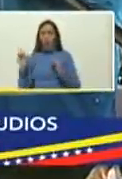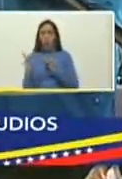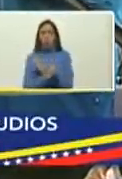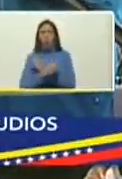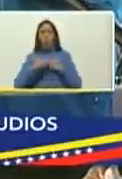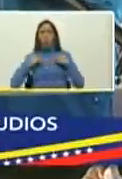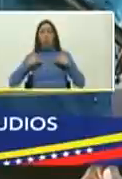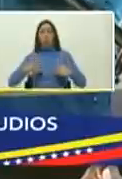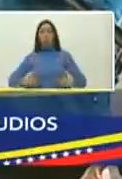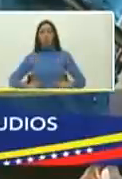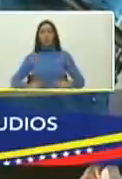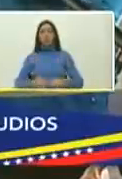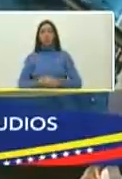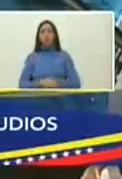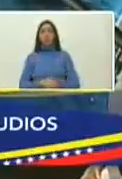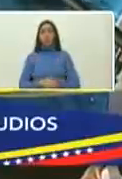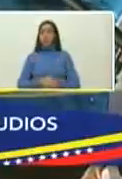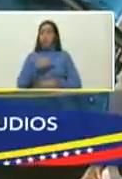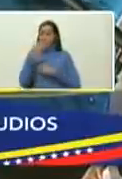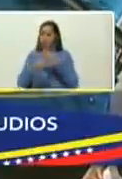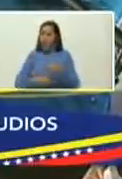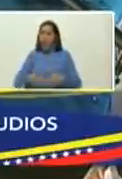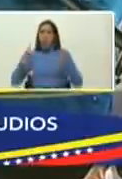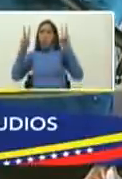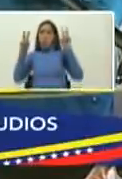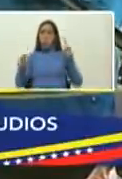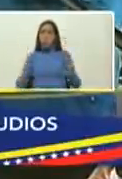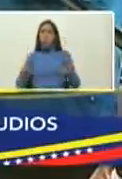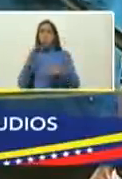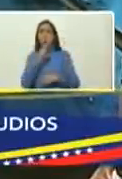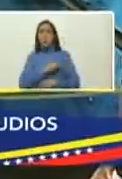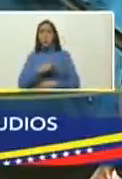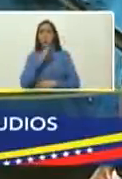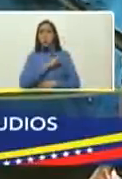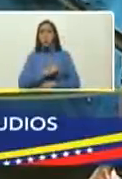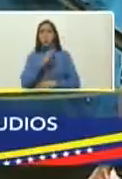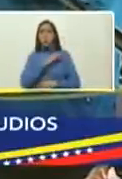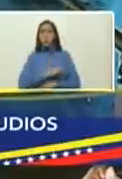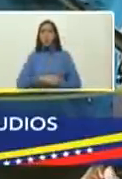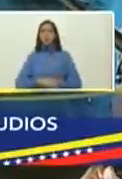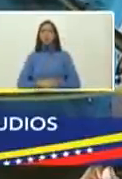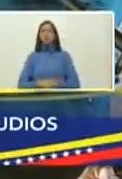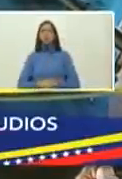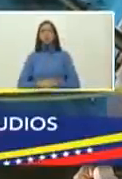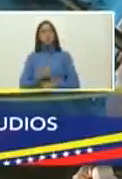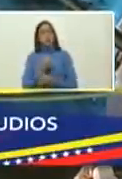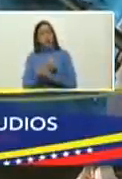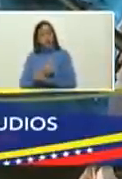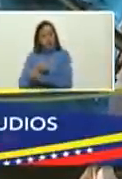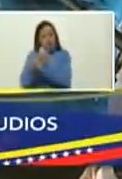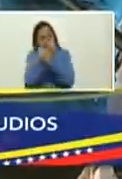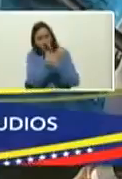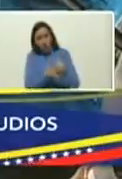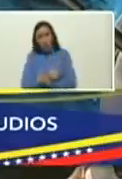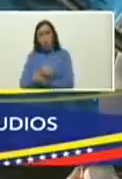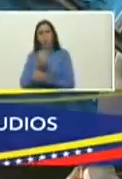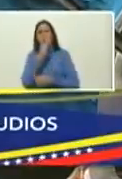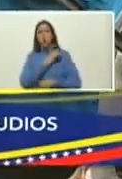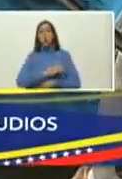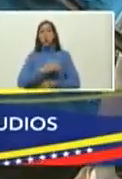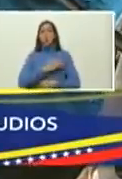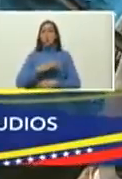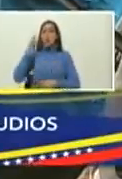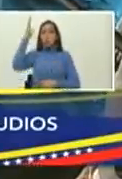la humanidad para la construcción de una nueva civilización la civilización del amor la civilización del